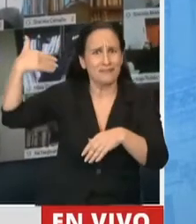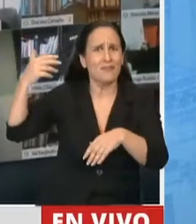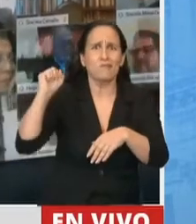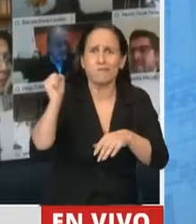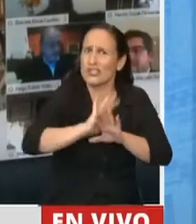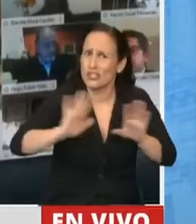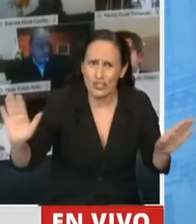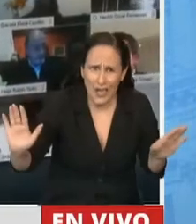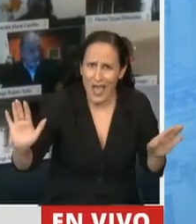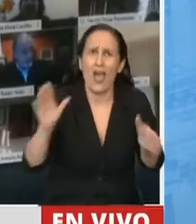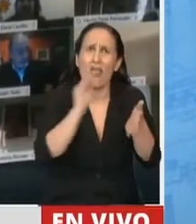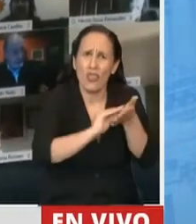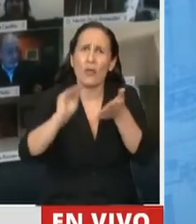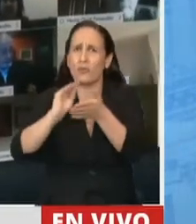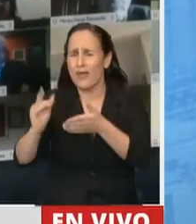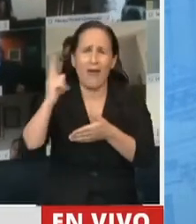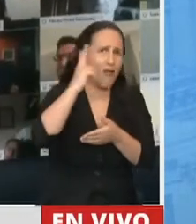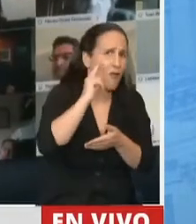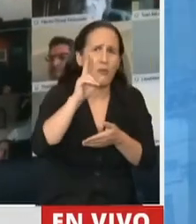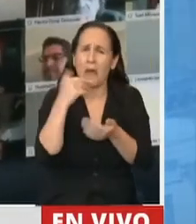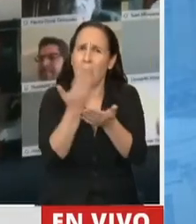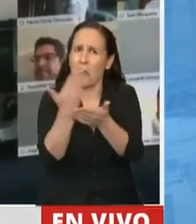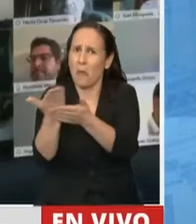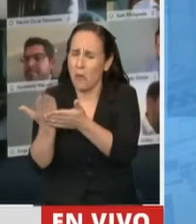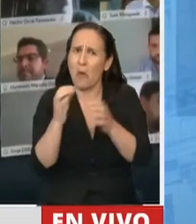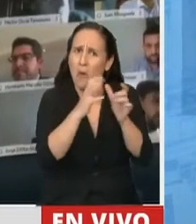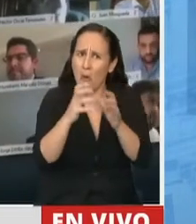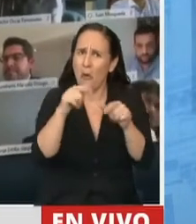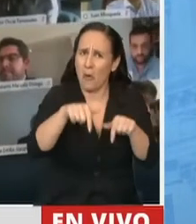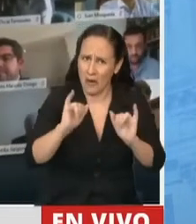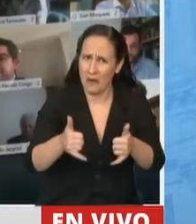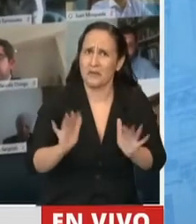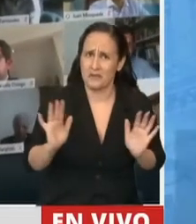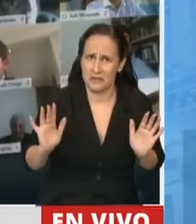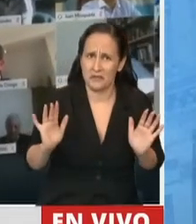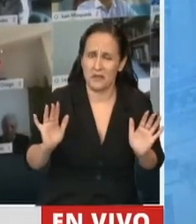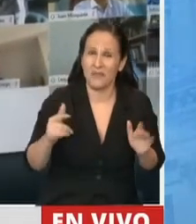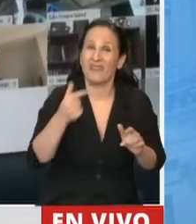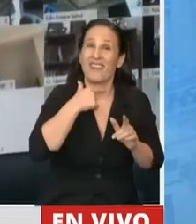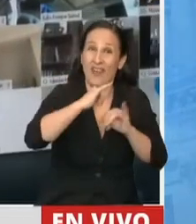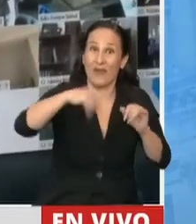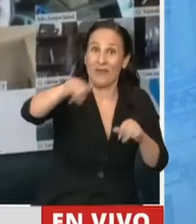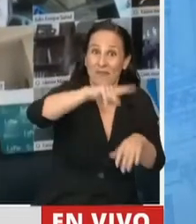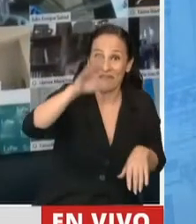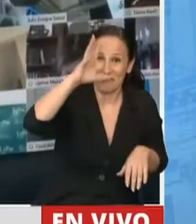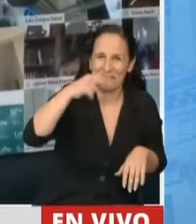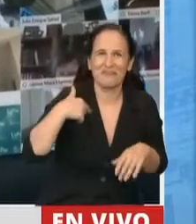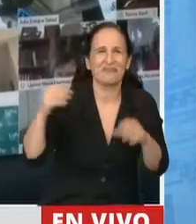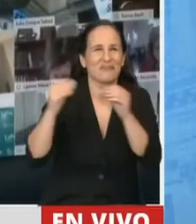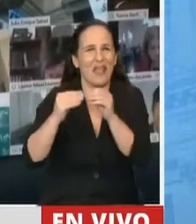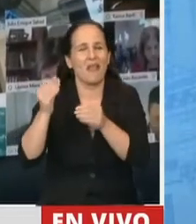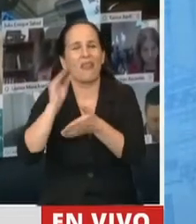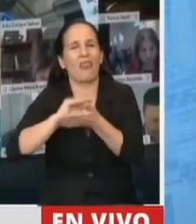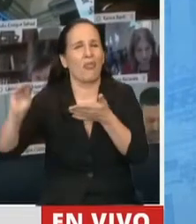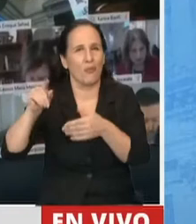intentado muchos diputados y diputadas que esto se trate. Quiero recordar a un compañero, un